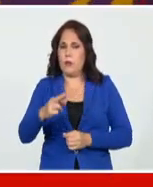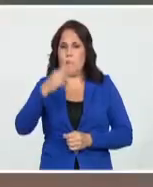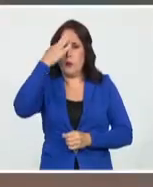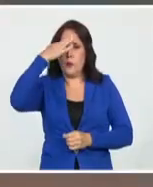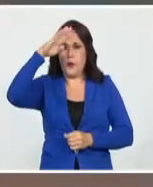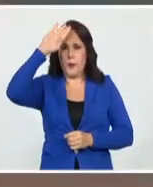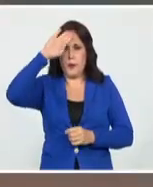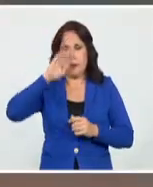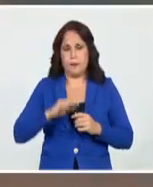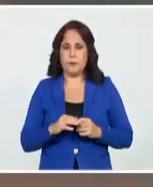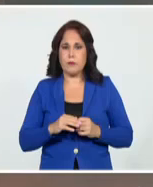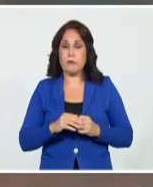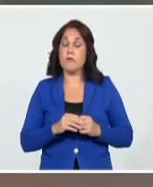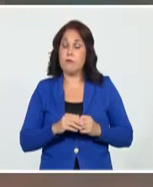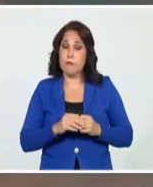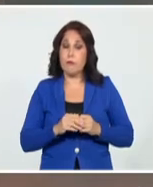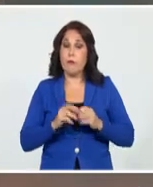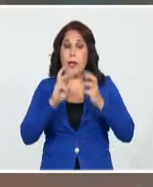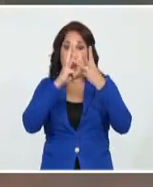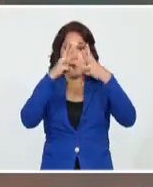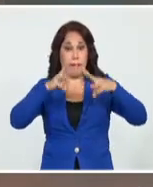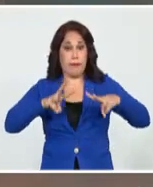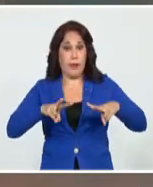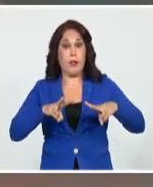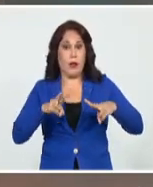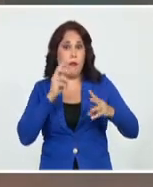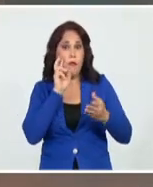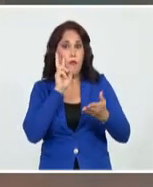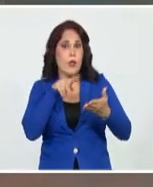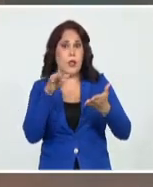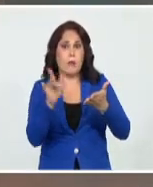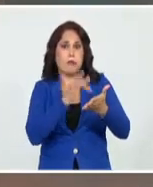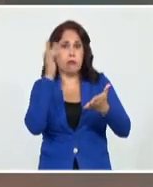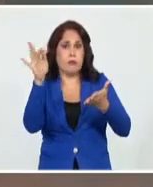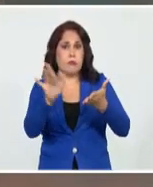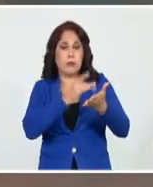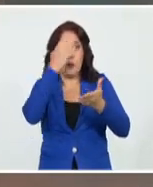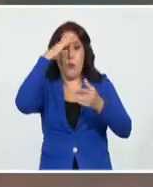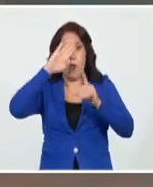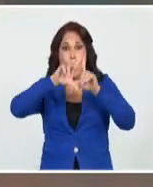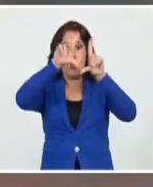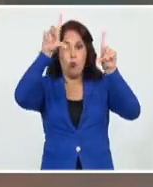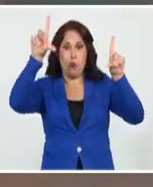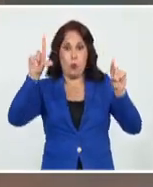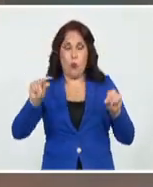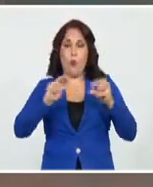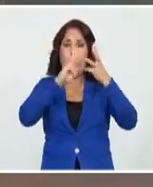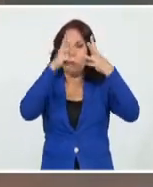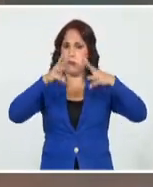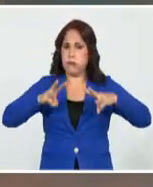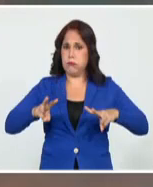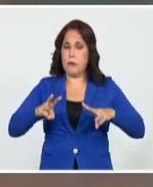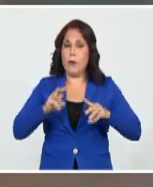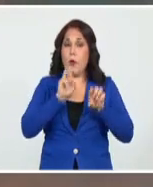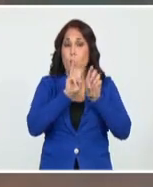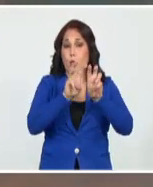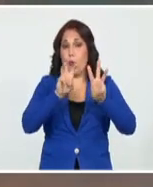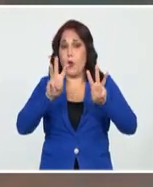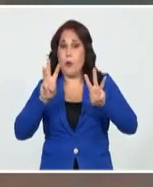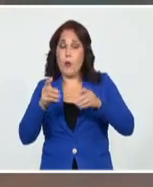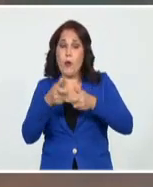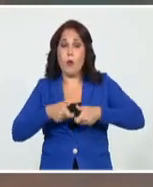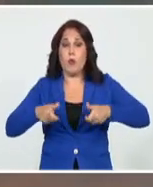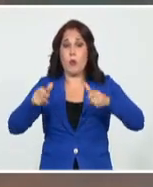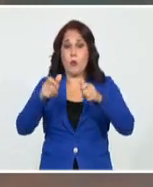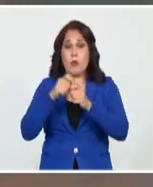cubana. De forma online va a poder ser vista en todo el país a través de la réplica de las páginas del Consejo Nacional de las